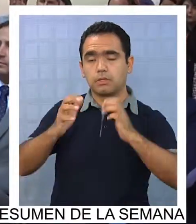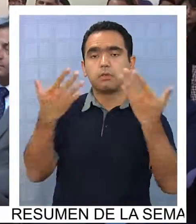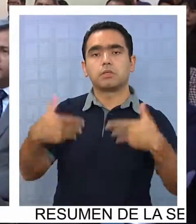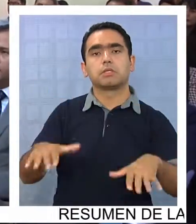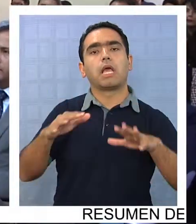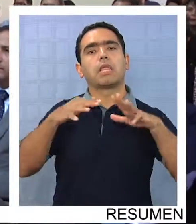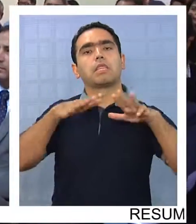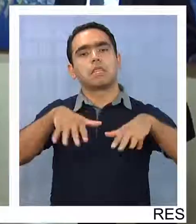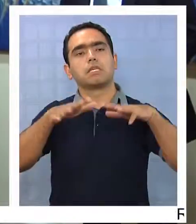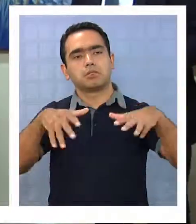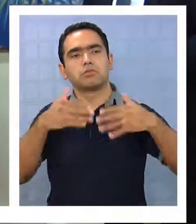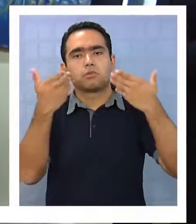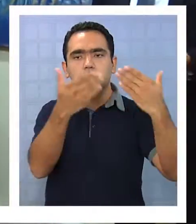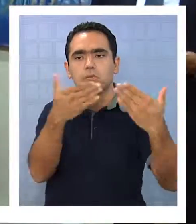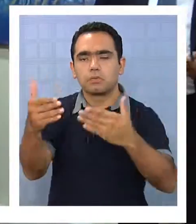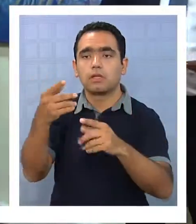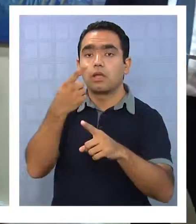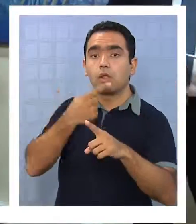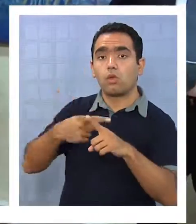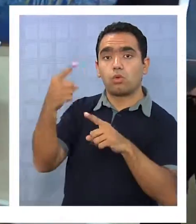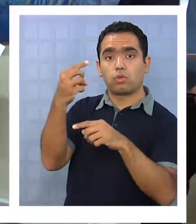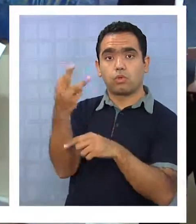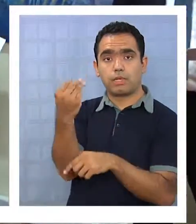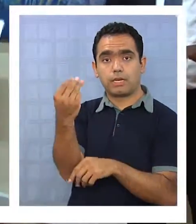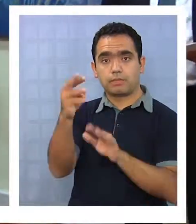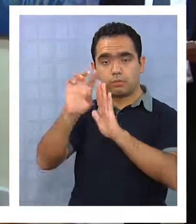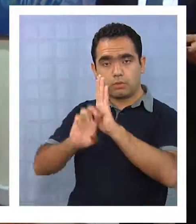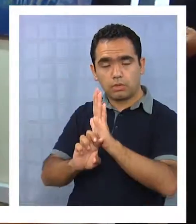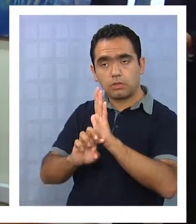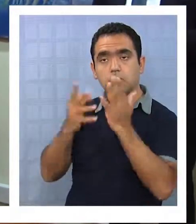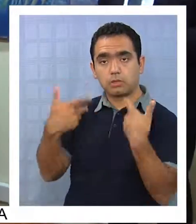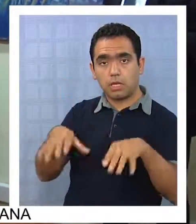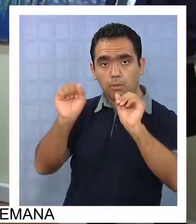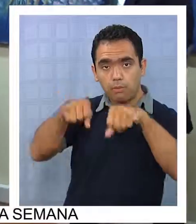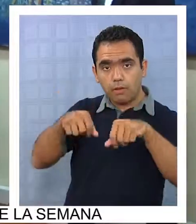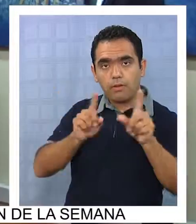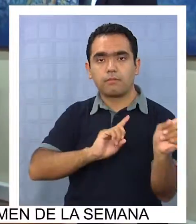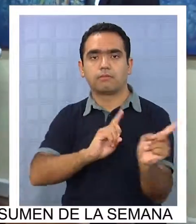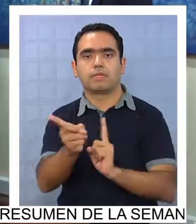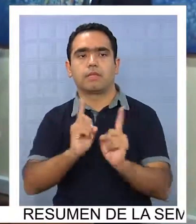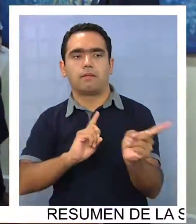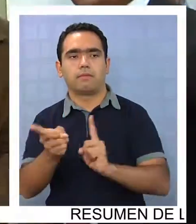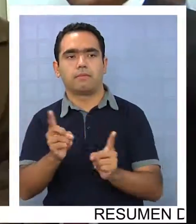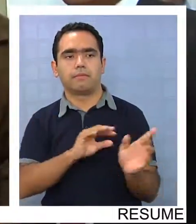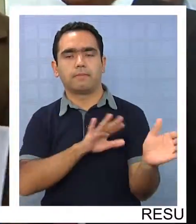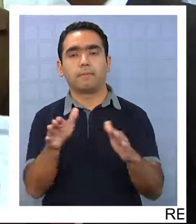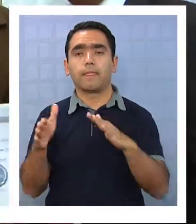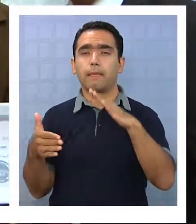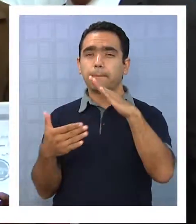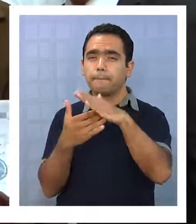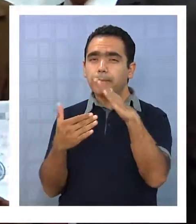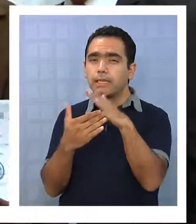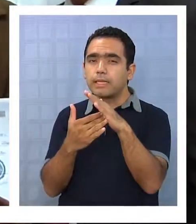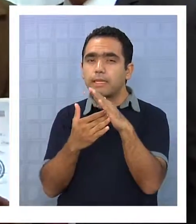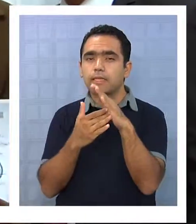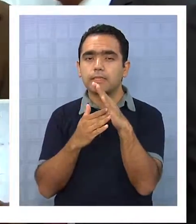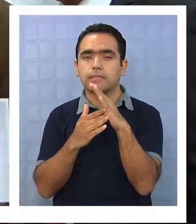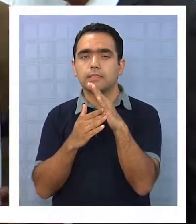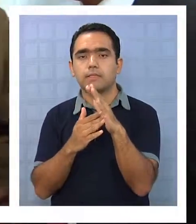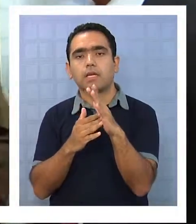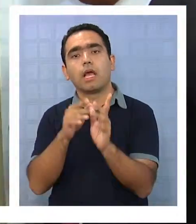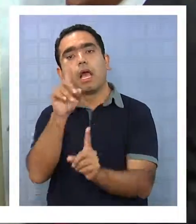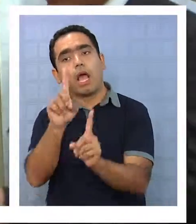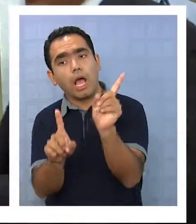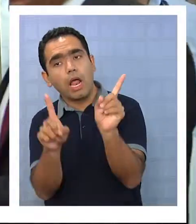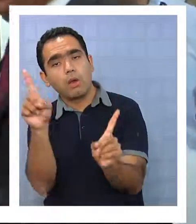ya recibieron sus aportes, mientras que los otros 13 proyectos aprobados están en trámite. Queda pendiente que algunos